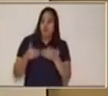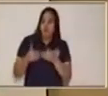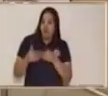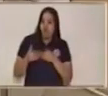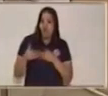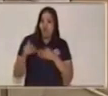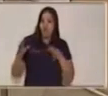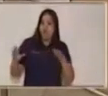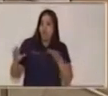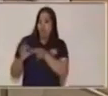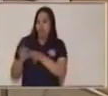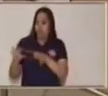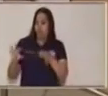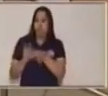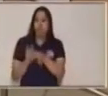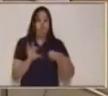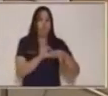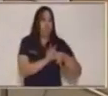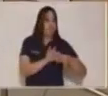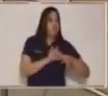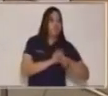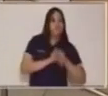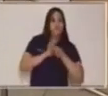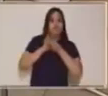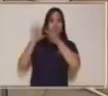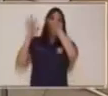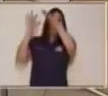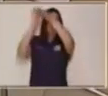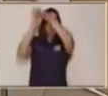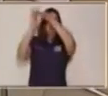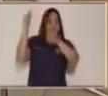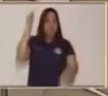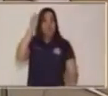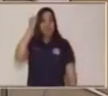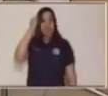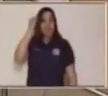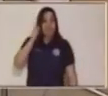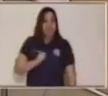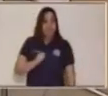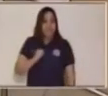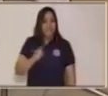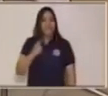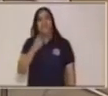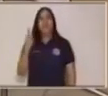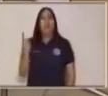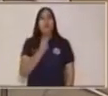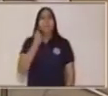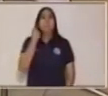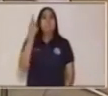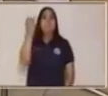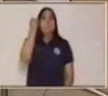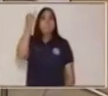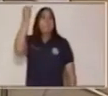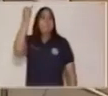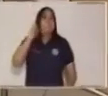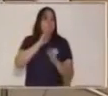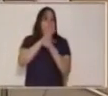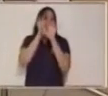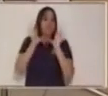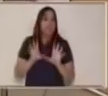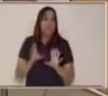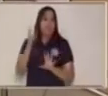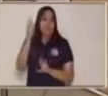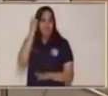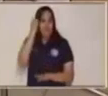todos conectados en lo mismo. Te das cuenta de lo importante que es mantener esas ideas claras en nuestra cabeza.